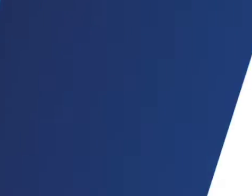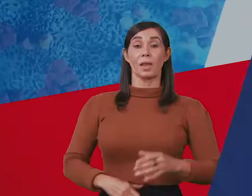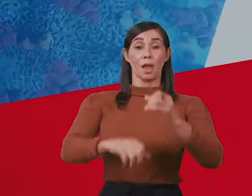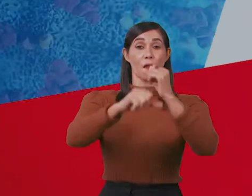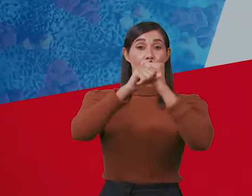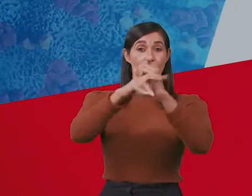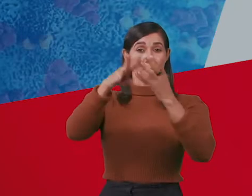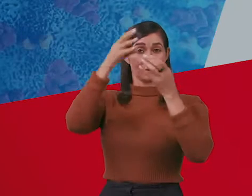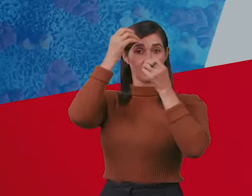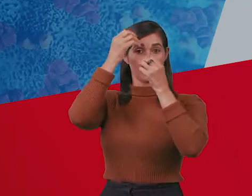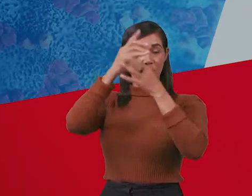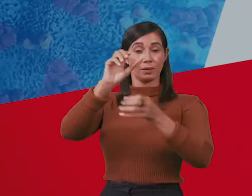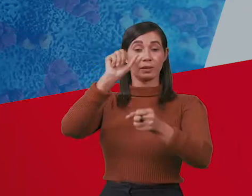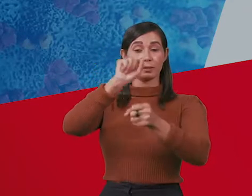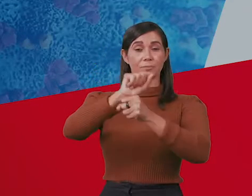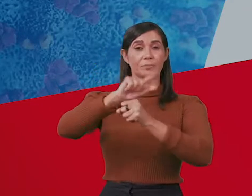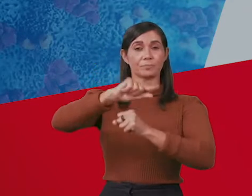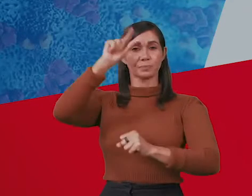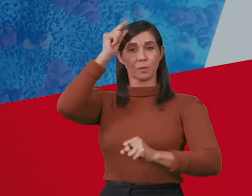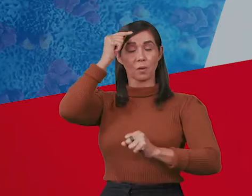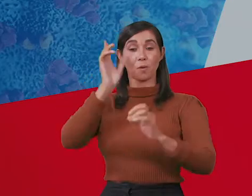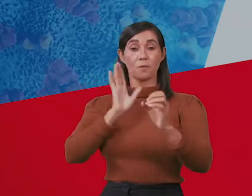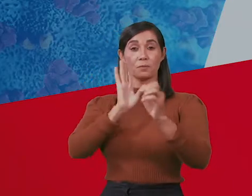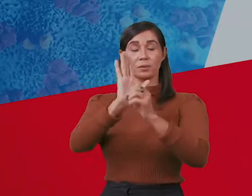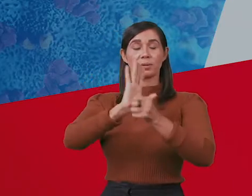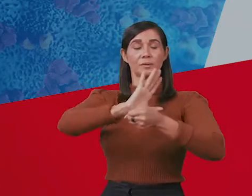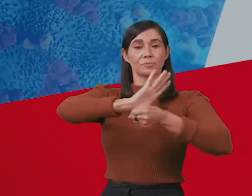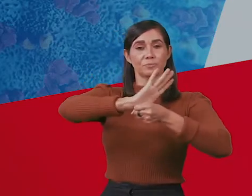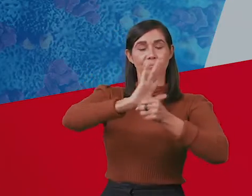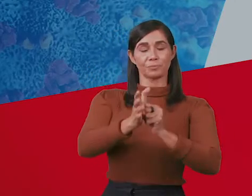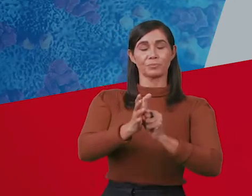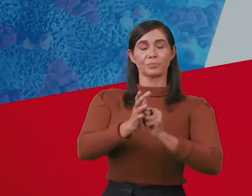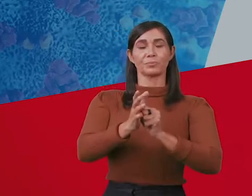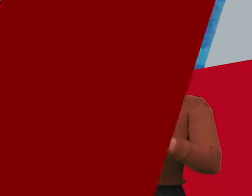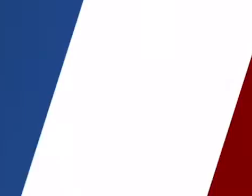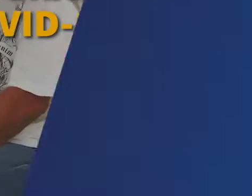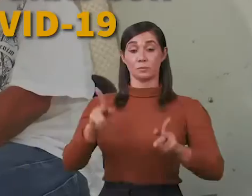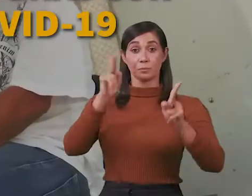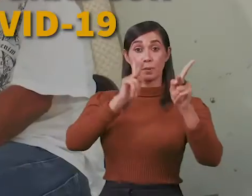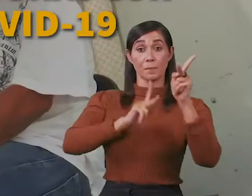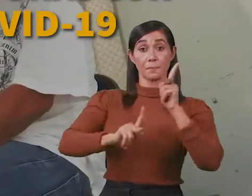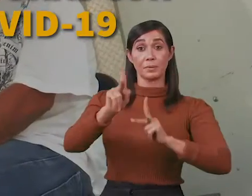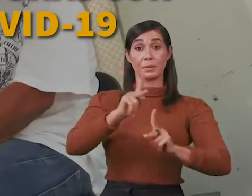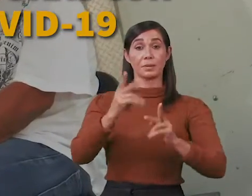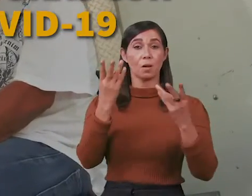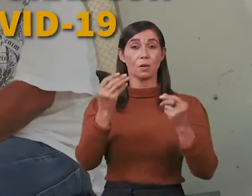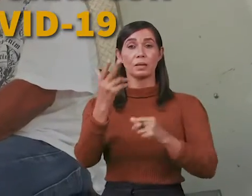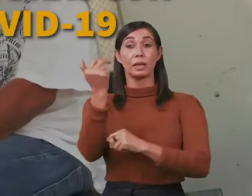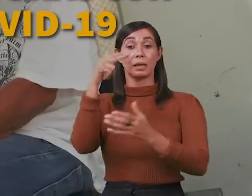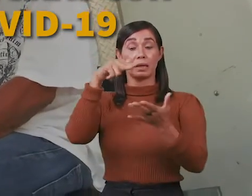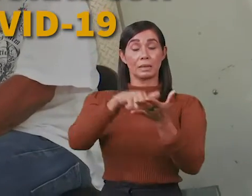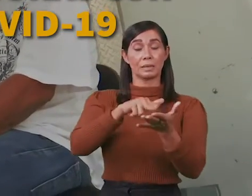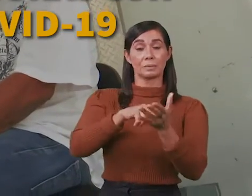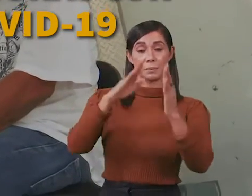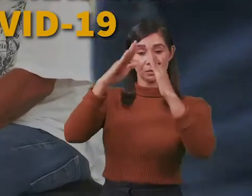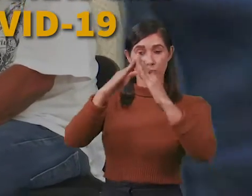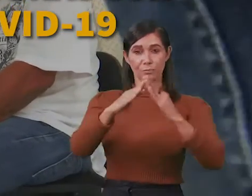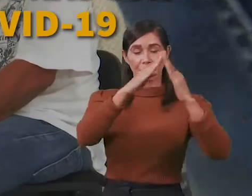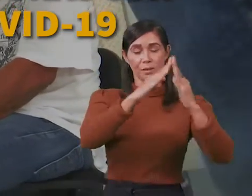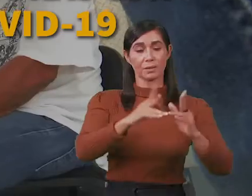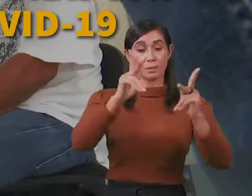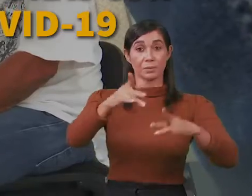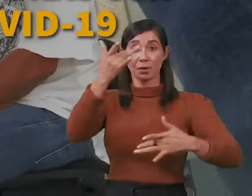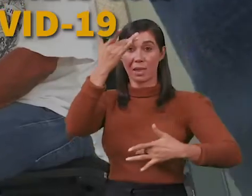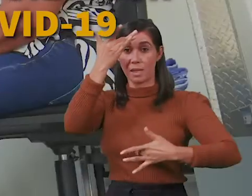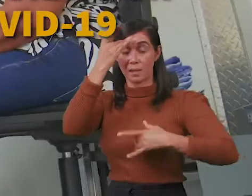BOLETÍN INFORMATIVO DE LAS ACCIONES DEL GOBIERNO CONTRA EL CORONAVIRUS COVID-19 Hemos realizado cerca de 3.000 visitas